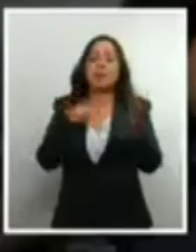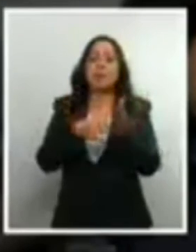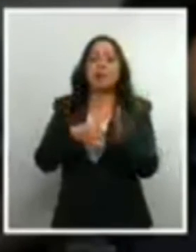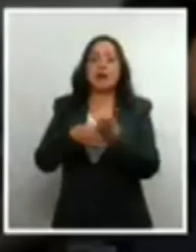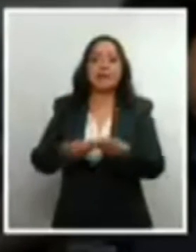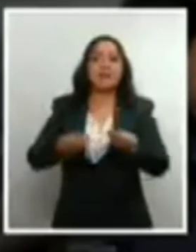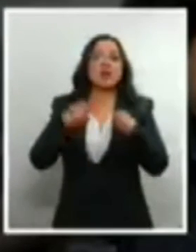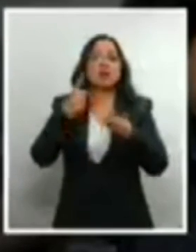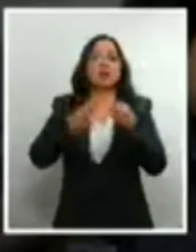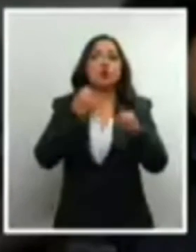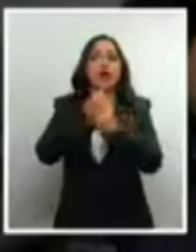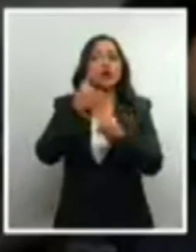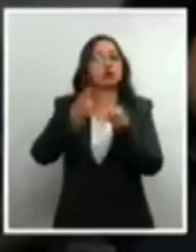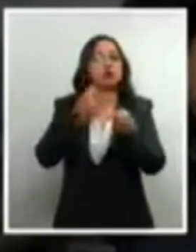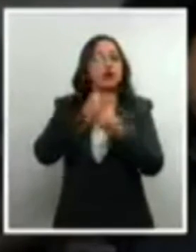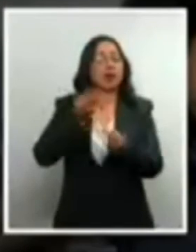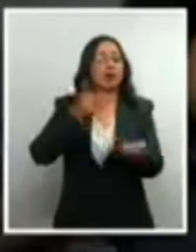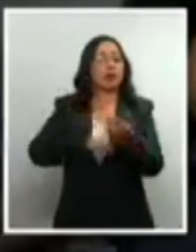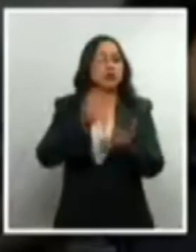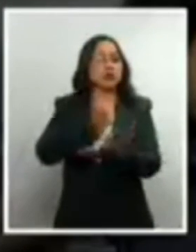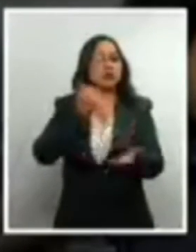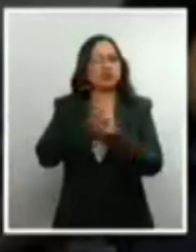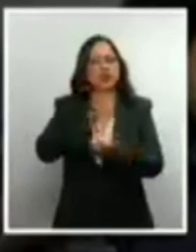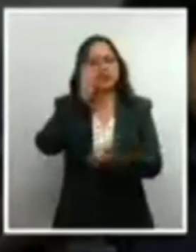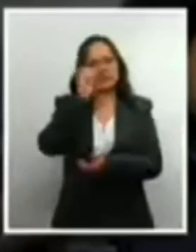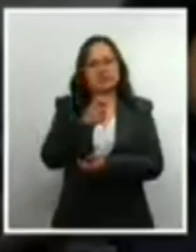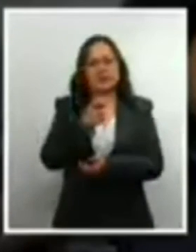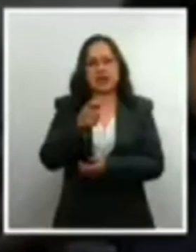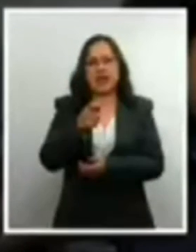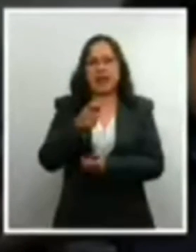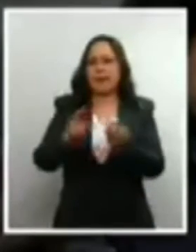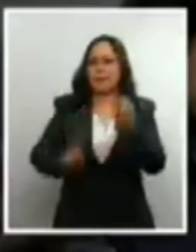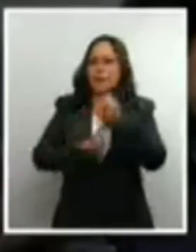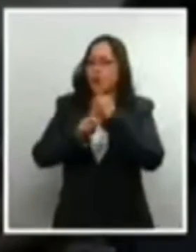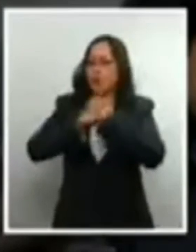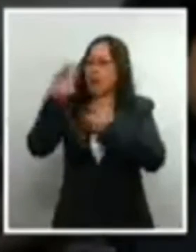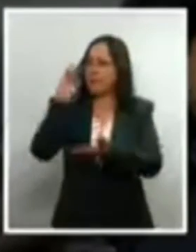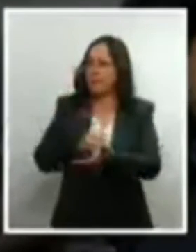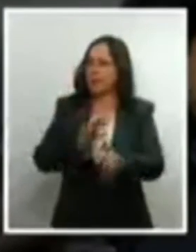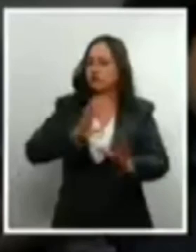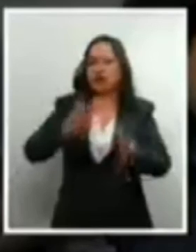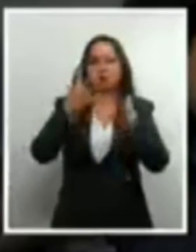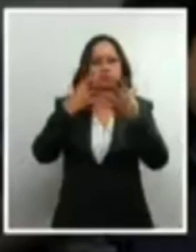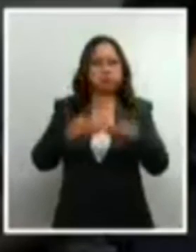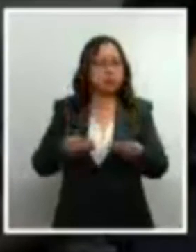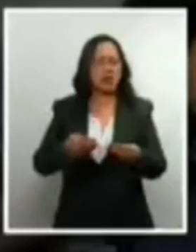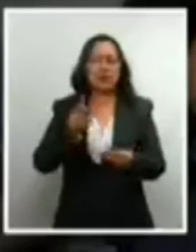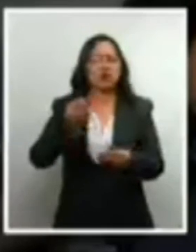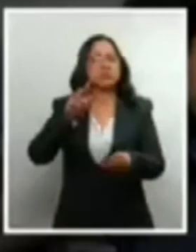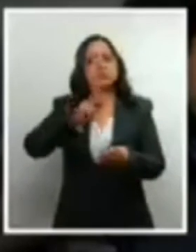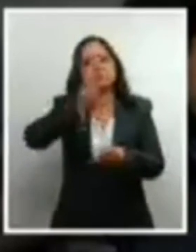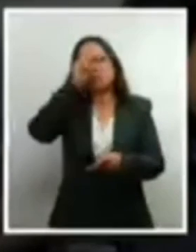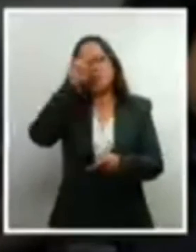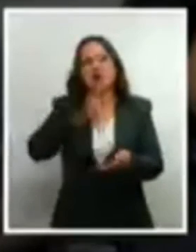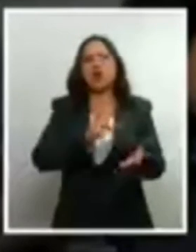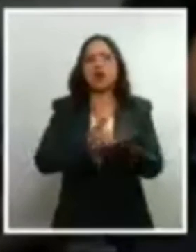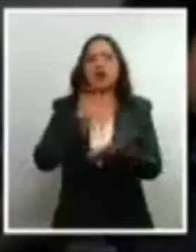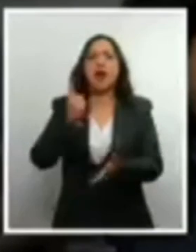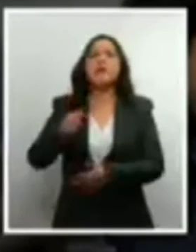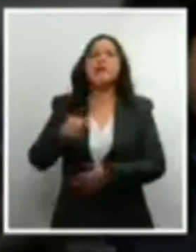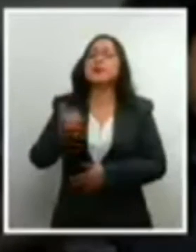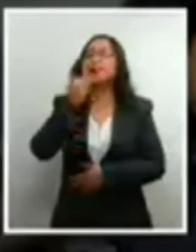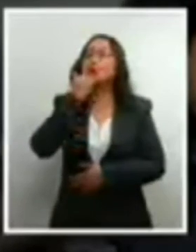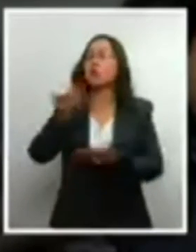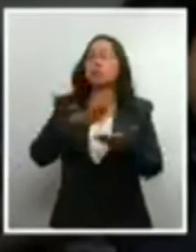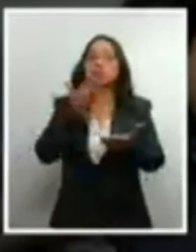cada año en nuestra ciudad, no sólo no resuelve el problema, sino que lo agrava. Por esta razón, y termino, y una disculpa a todos